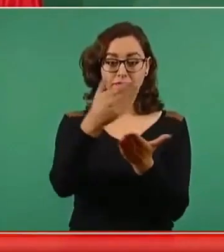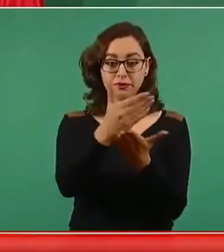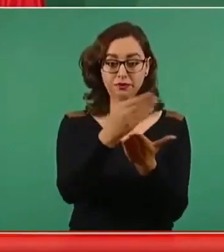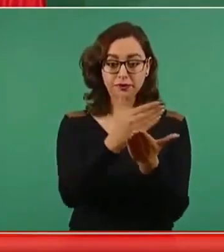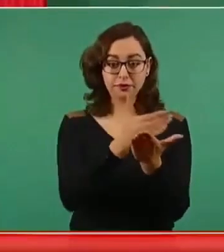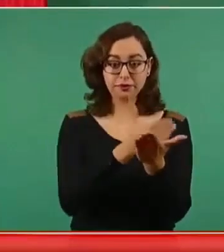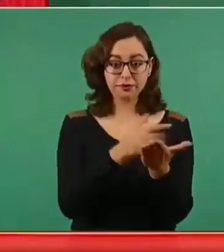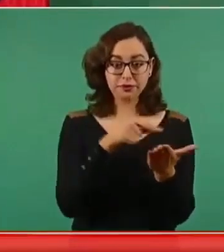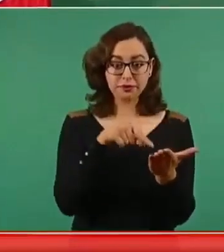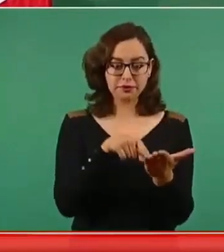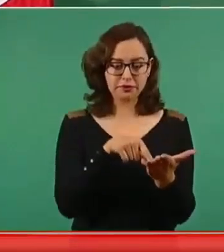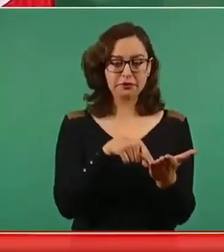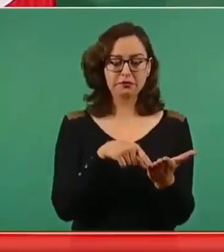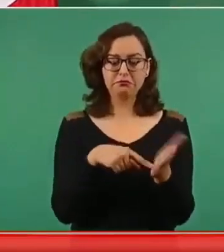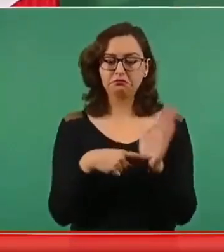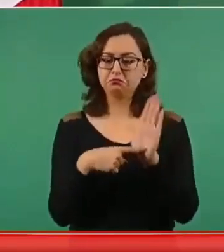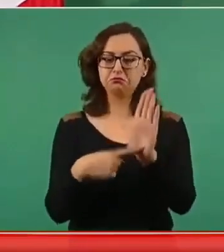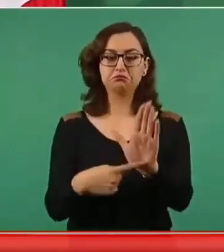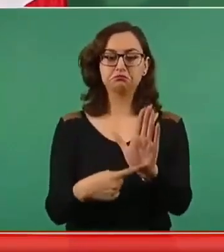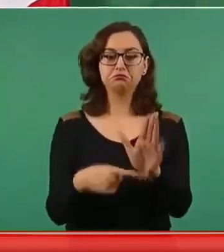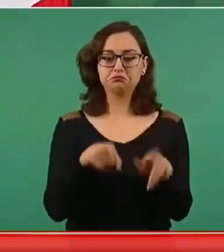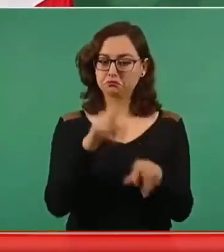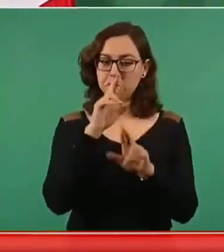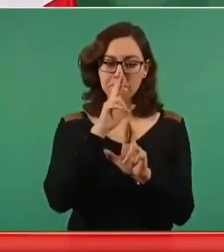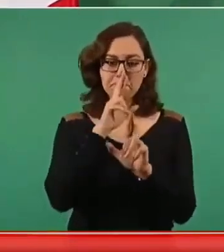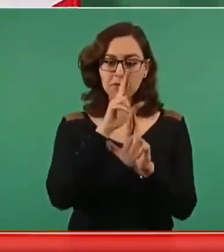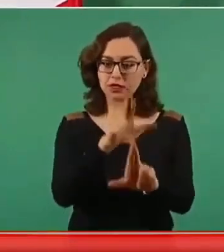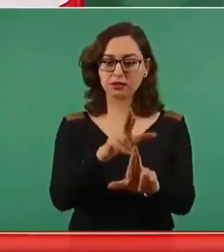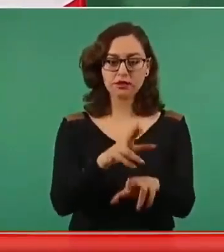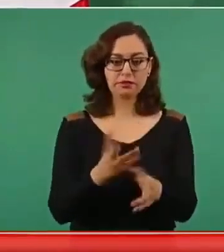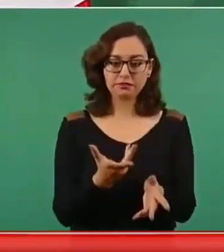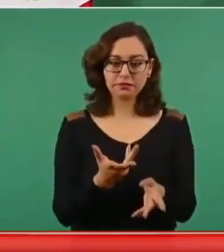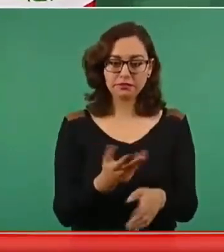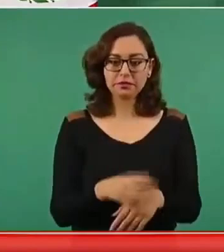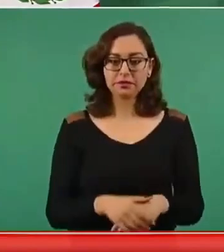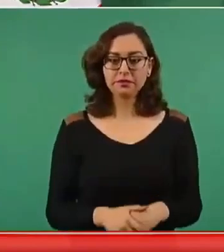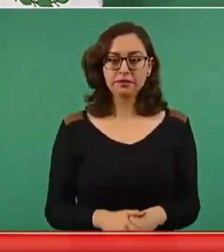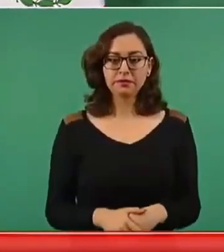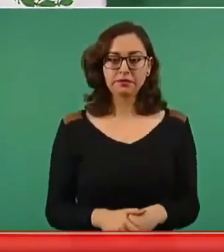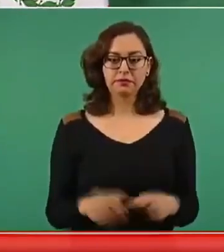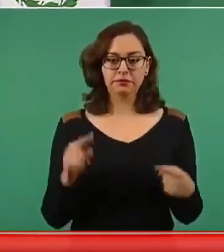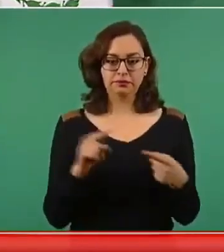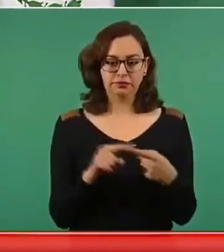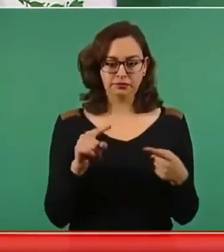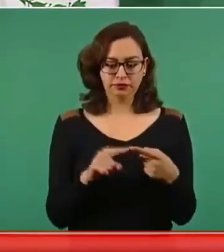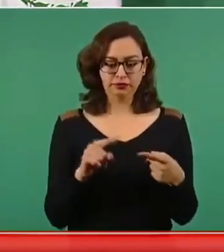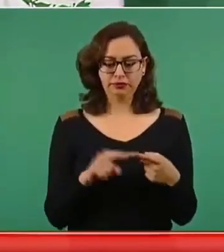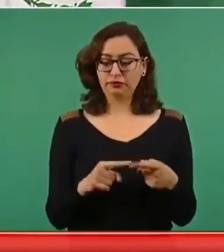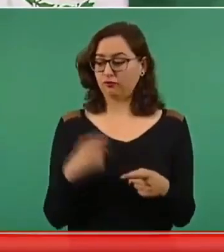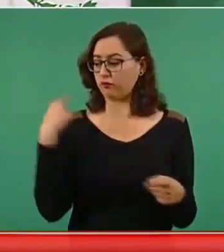a tu pregunta. Primero es ¿qué hemos hecho